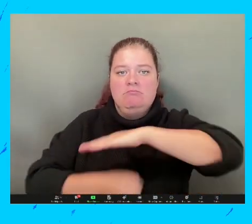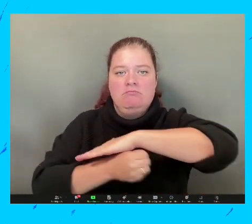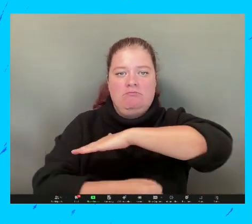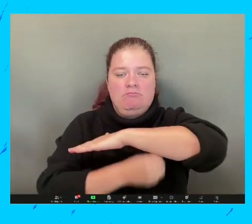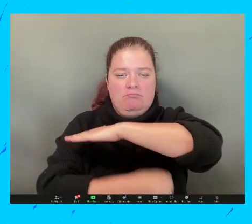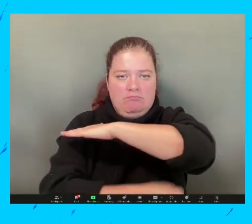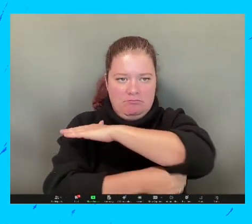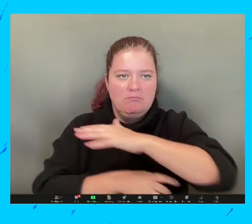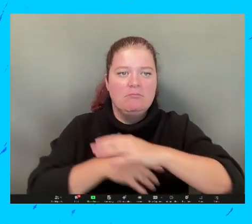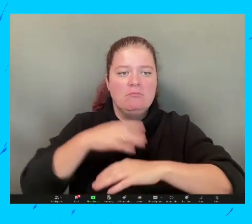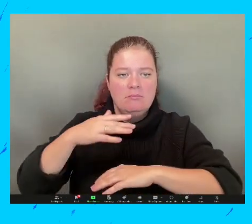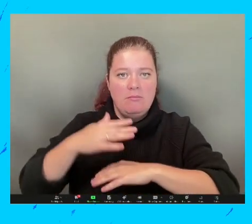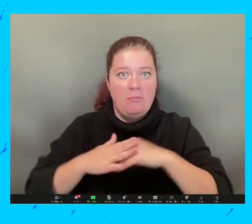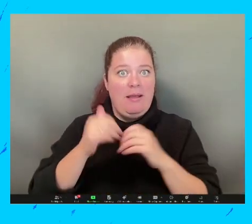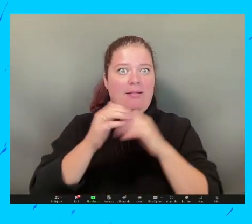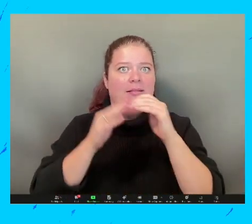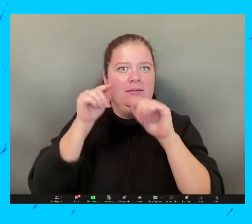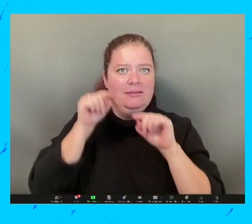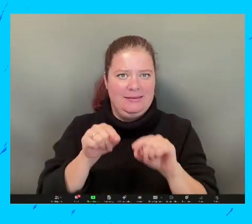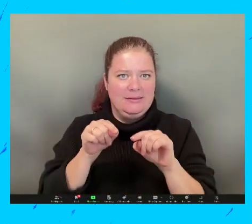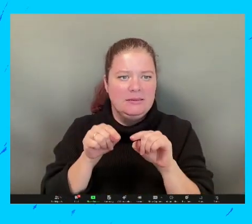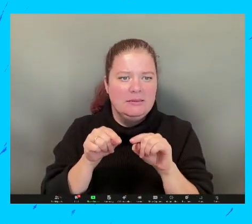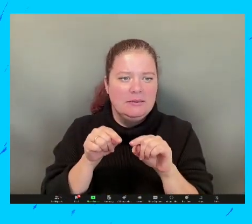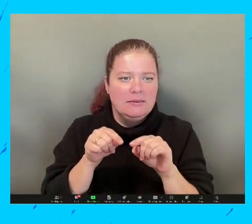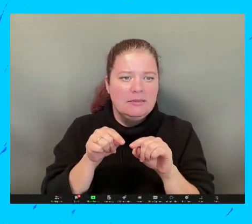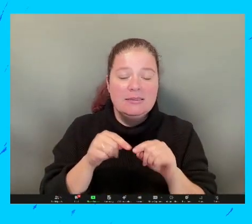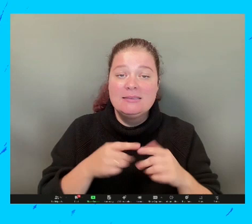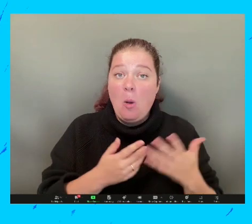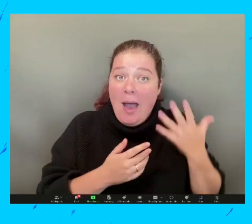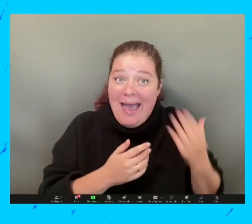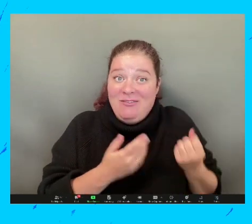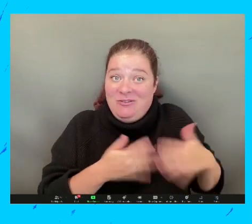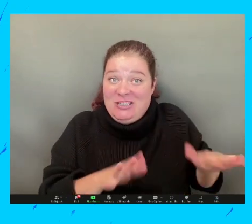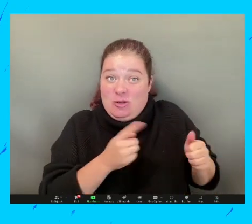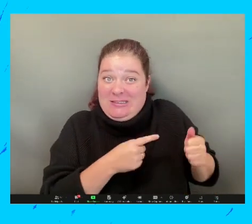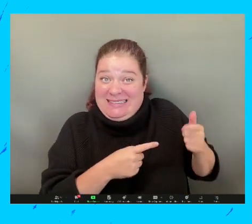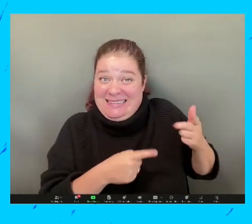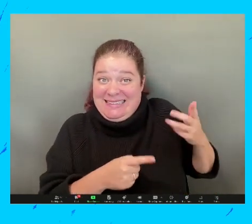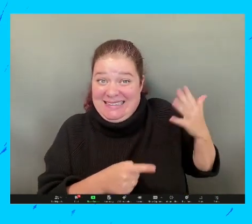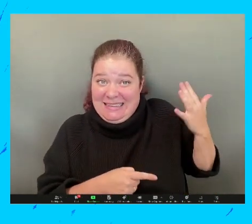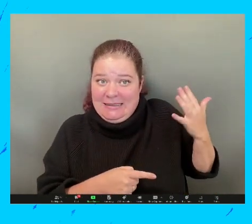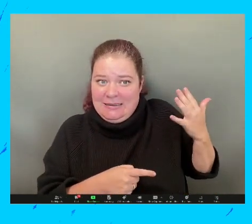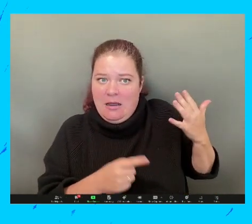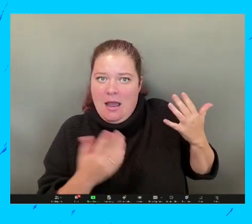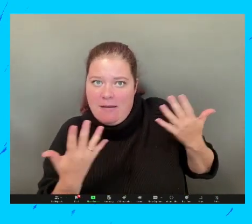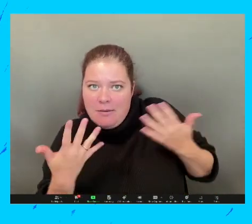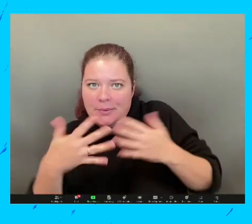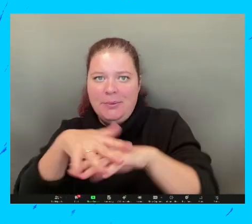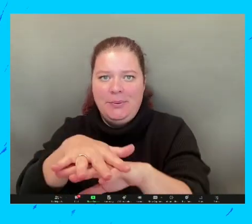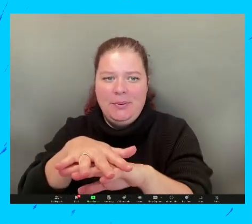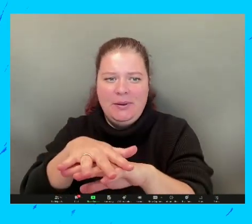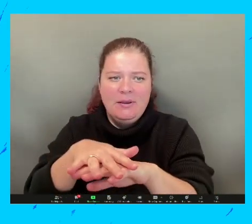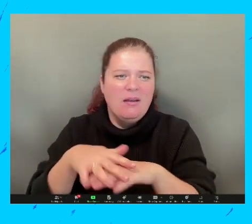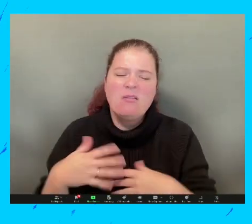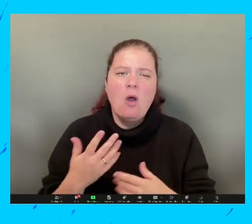construir y usar eso como base para construir. Pero podemos usarlo para incluir los